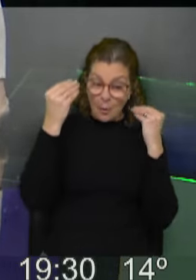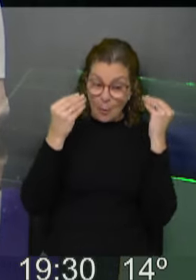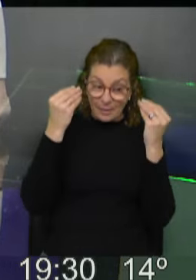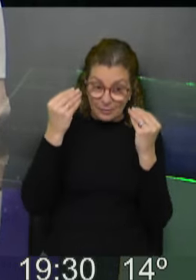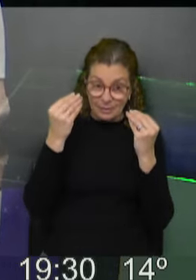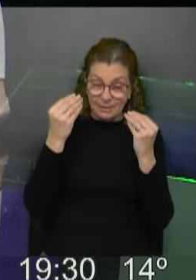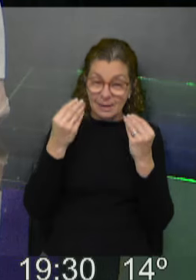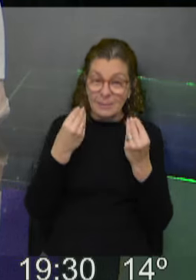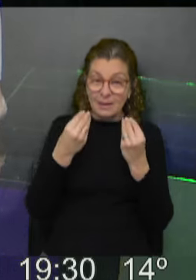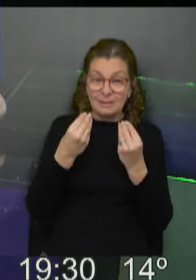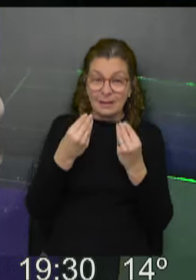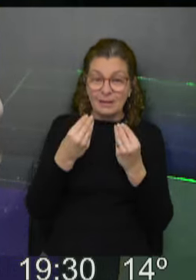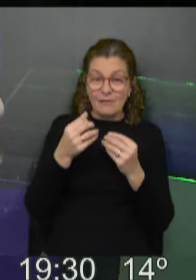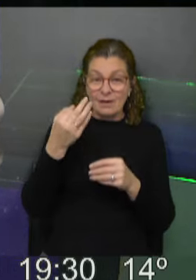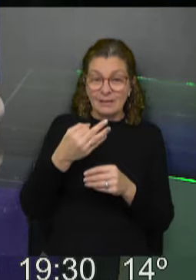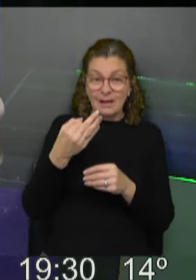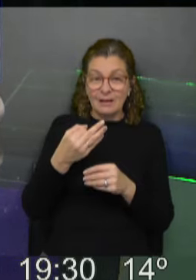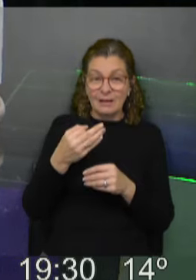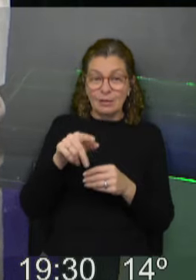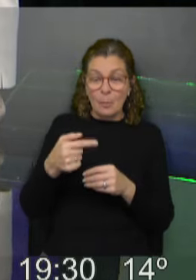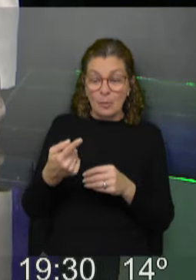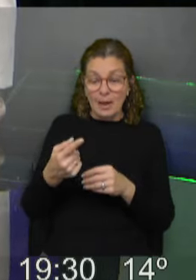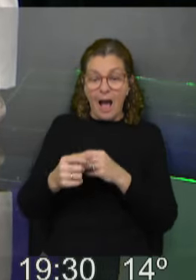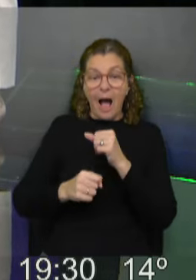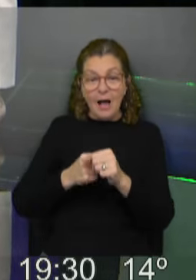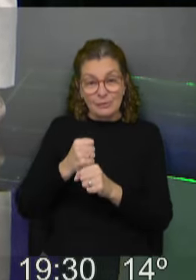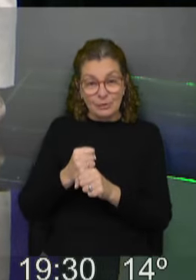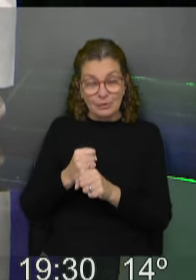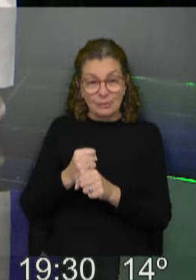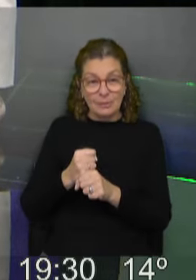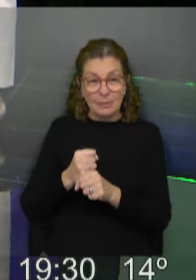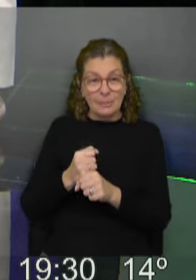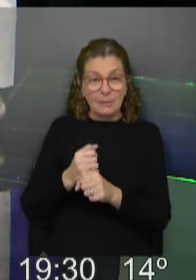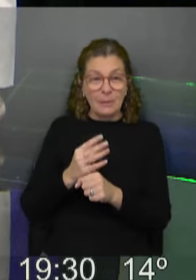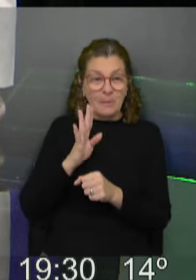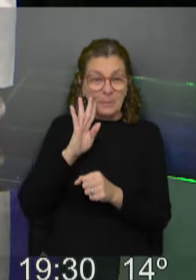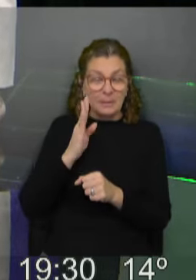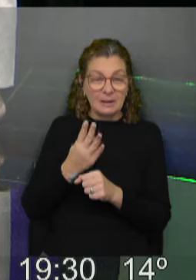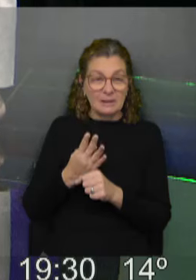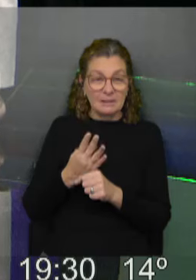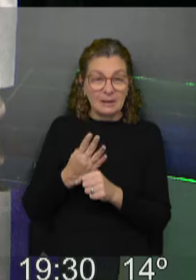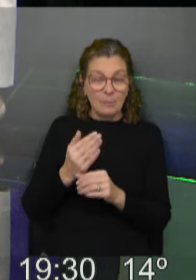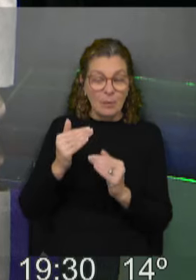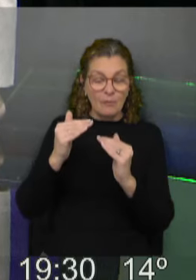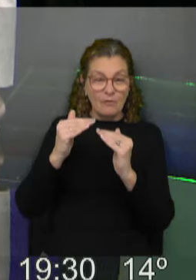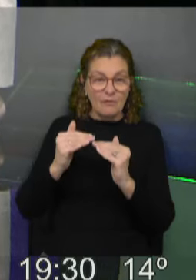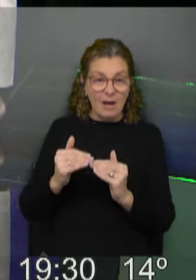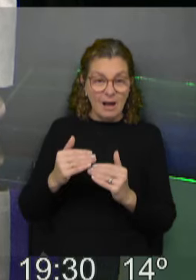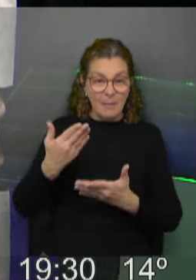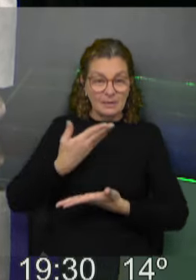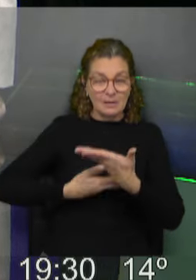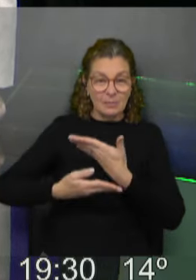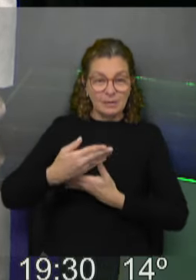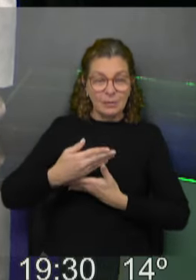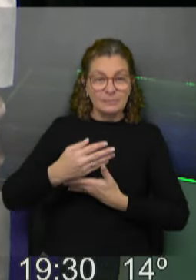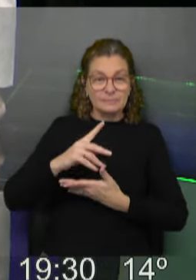Bueno, ¿qué es lo que pasa? Que en realidad lo que tenemos es que con el paso del tiempo tenemos una tendencia descendente a la participación más